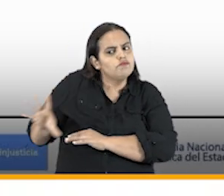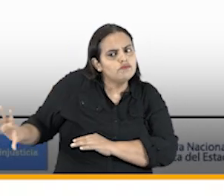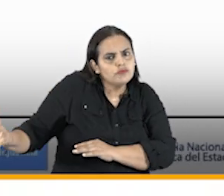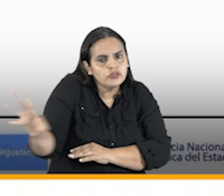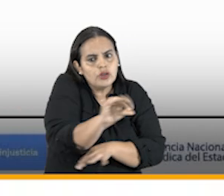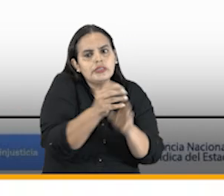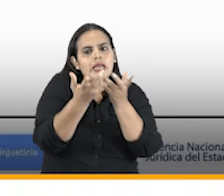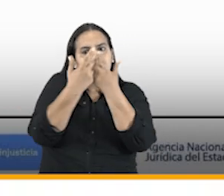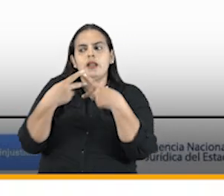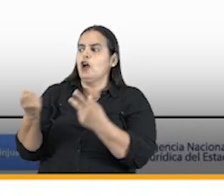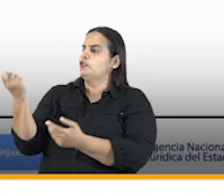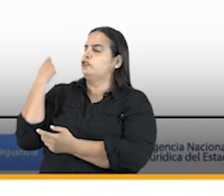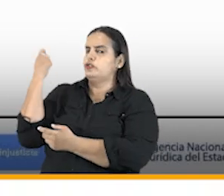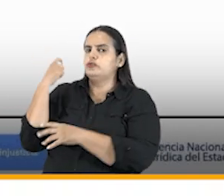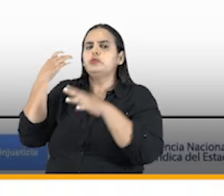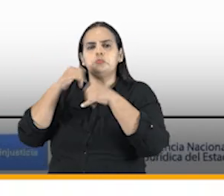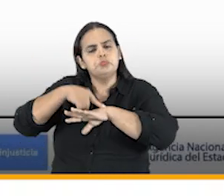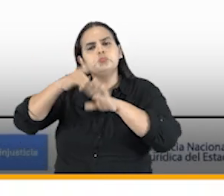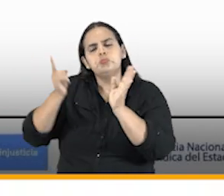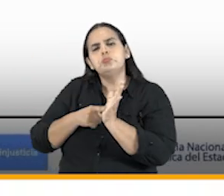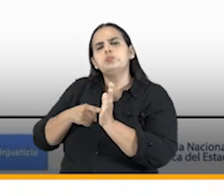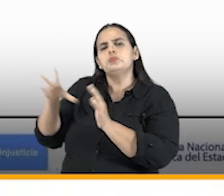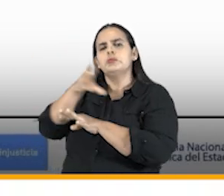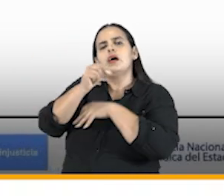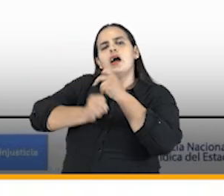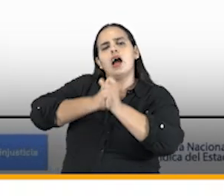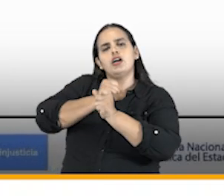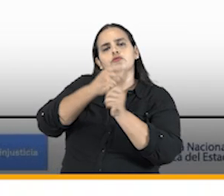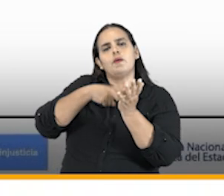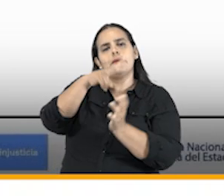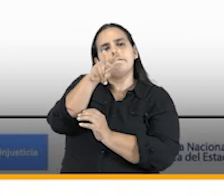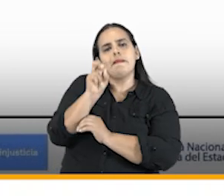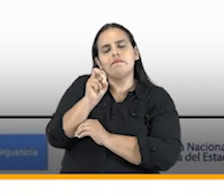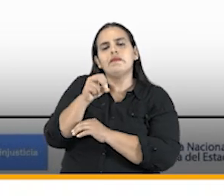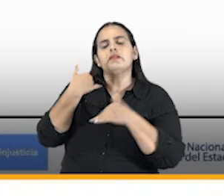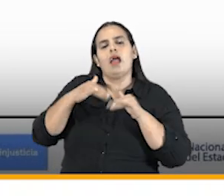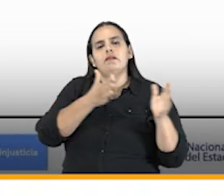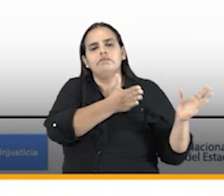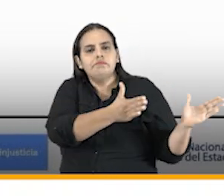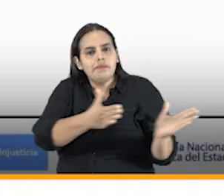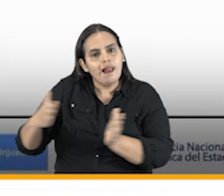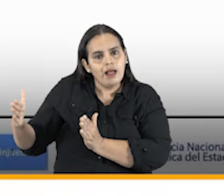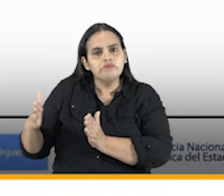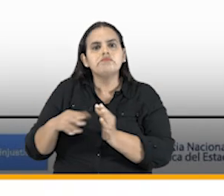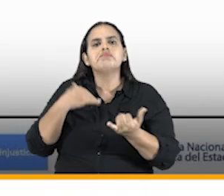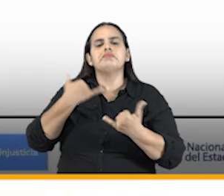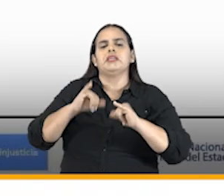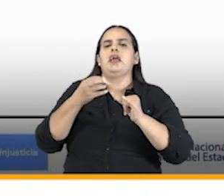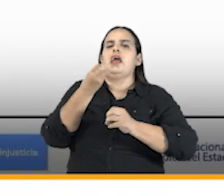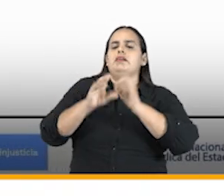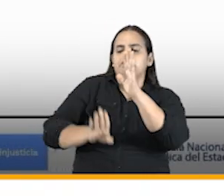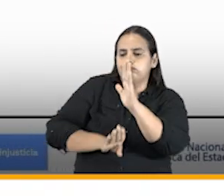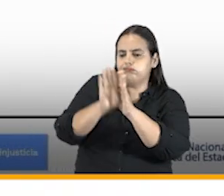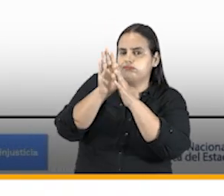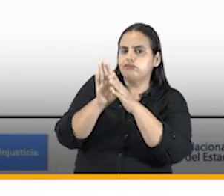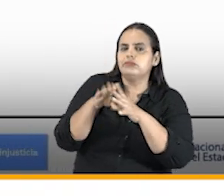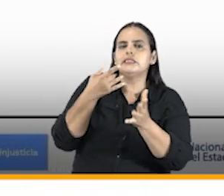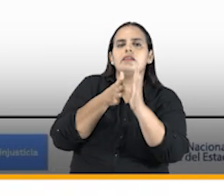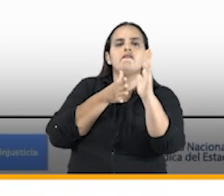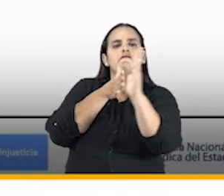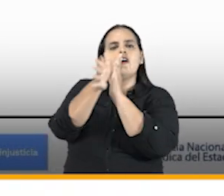recientemente y durante el año 2020 se planeó y se puso en marcha lo que se llama el Informe Colombia